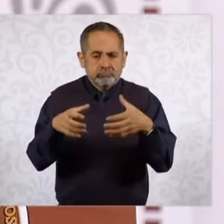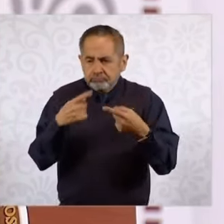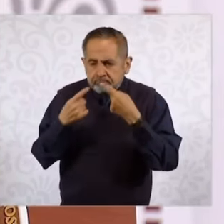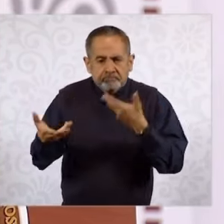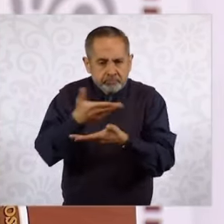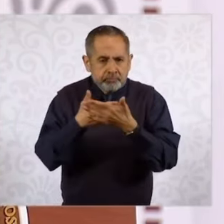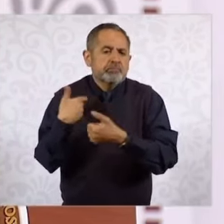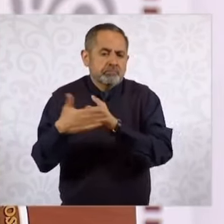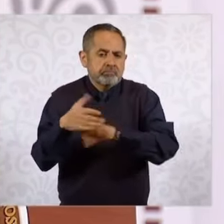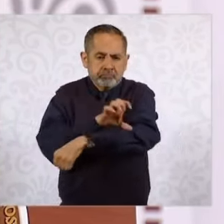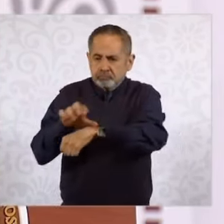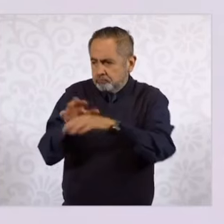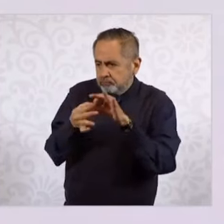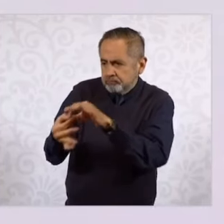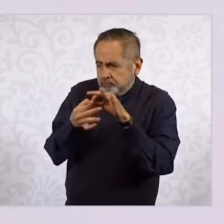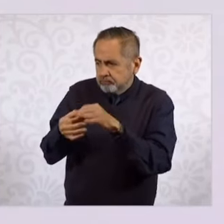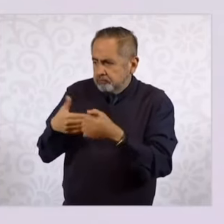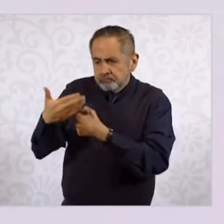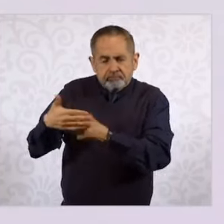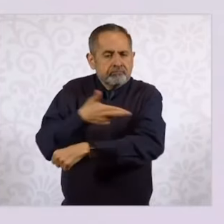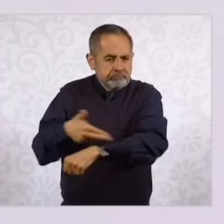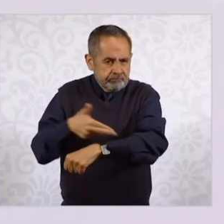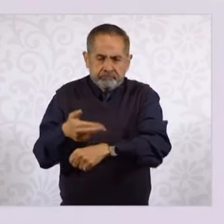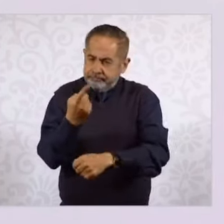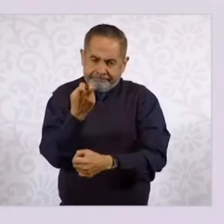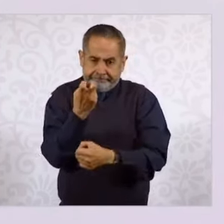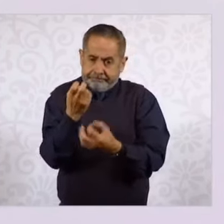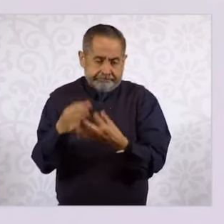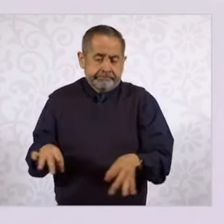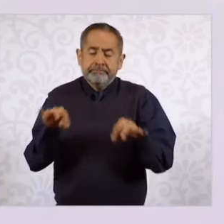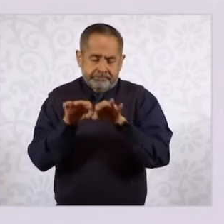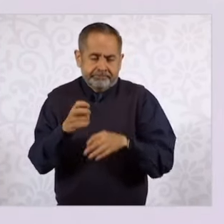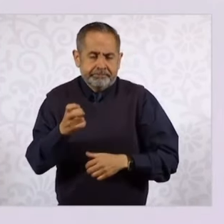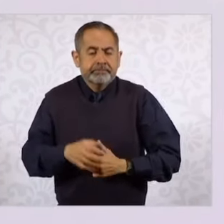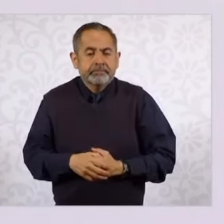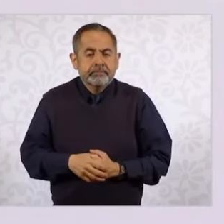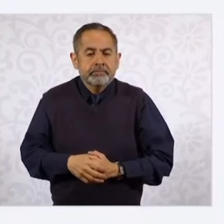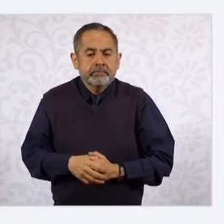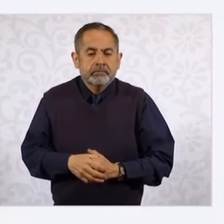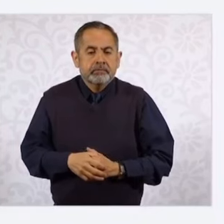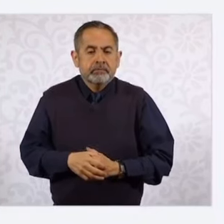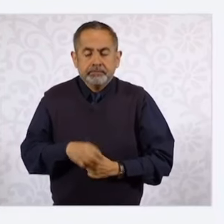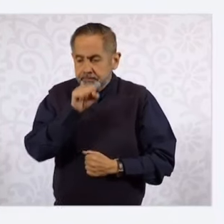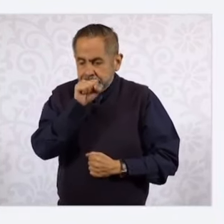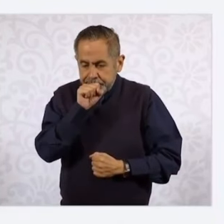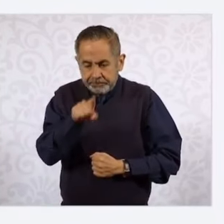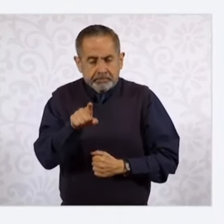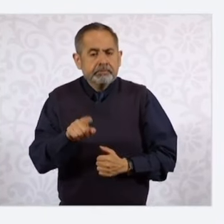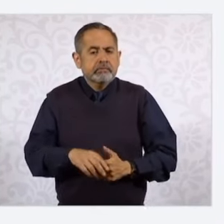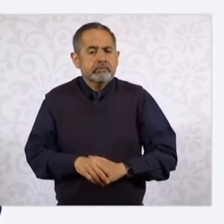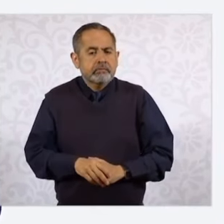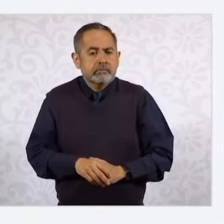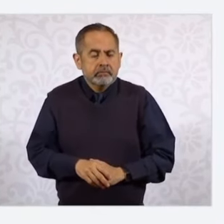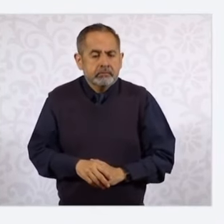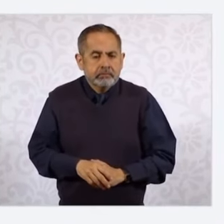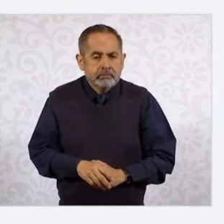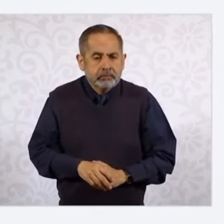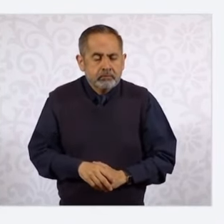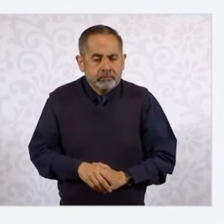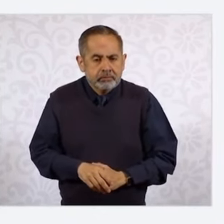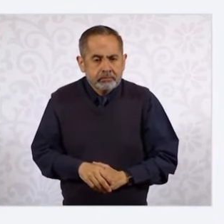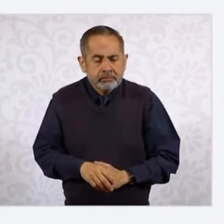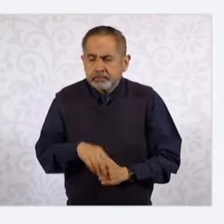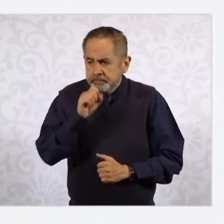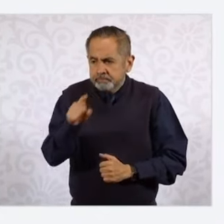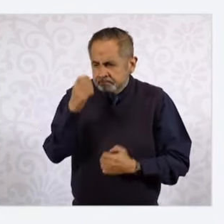coordinación que vamos a establecer. Eso es algo importante. Y también el análisis de